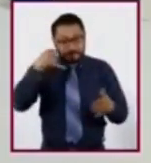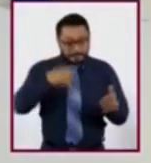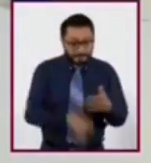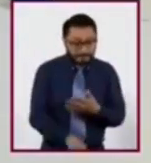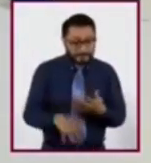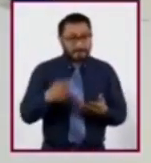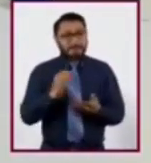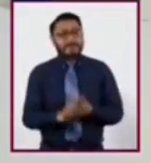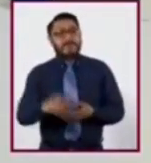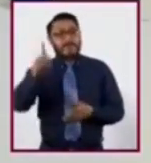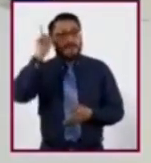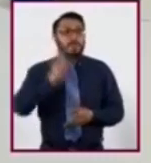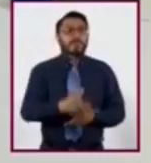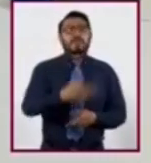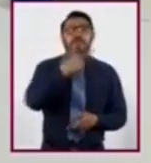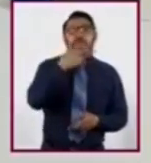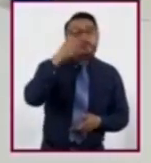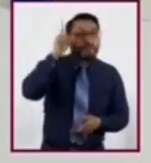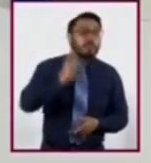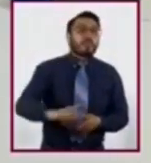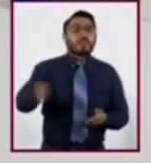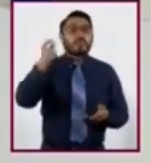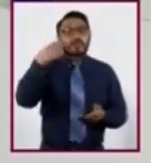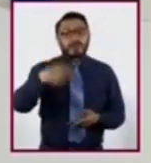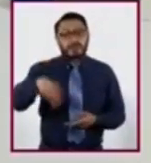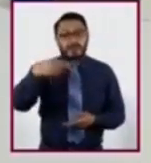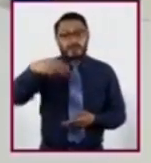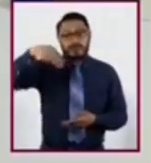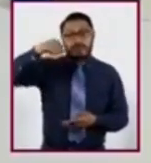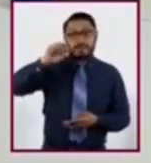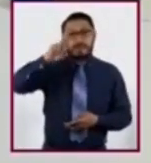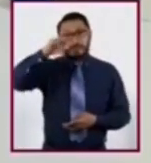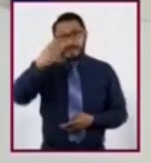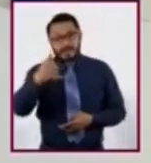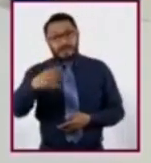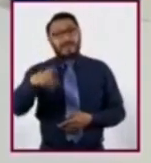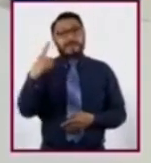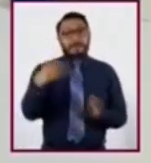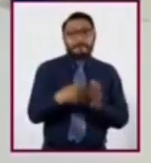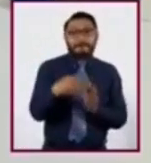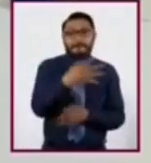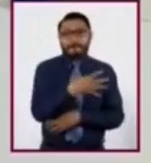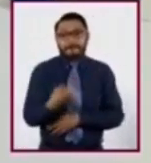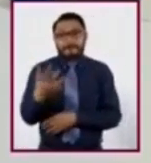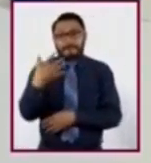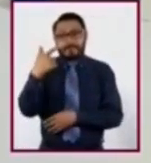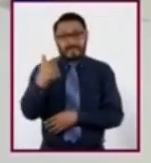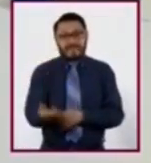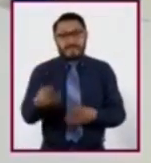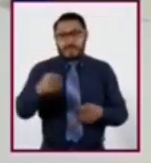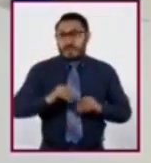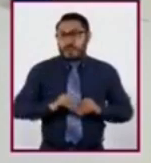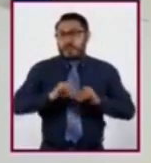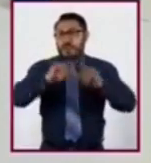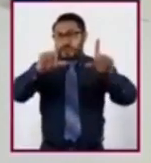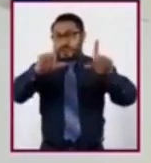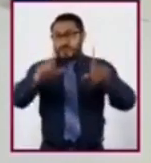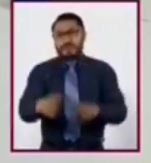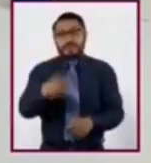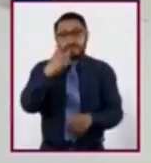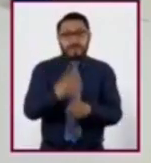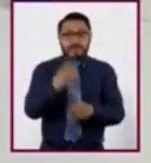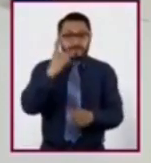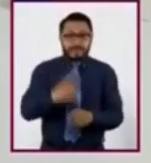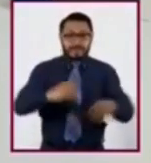cartógrafa norteamericana llamada Mary Thorpe, quien en 1957 publicó el primer mapa de una parte del océano